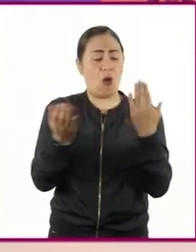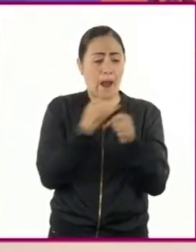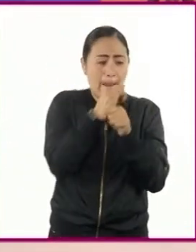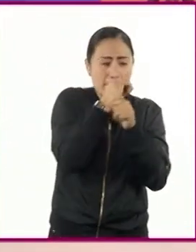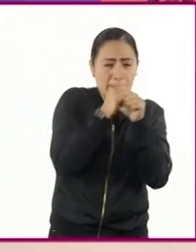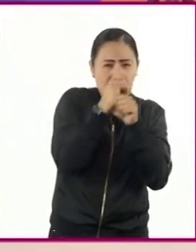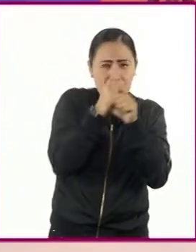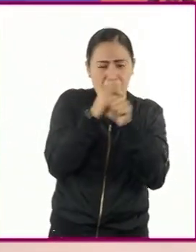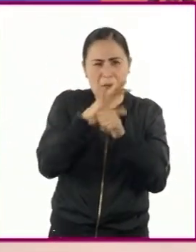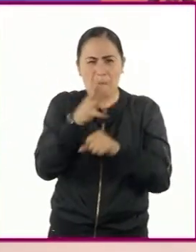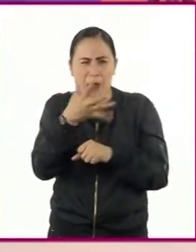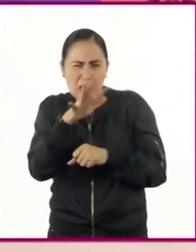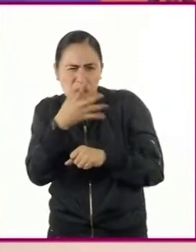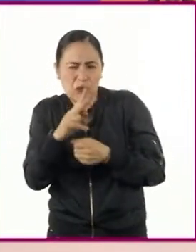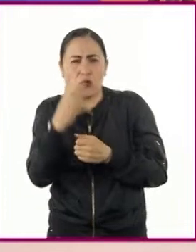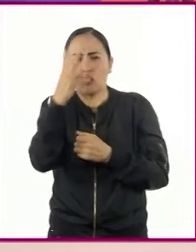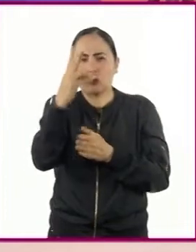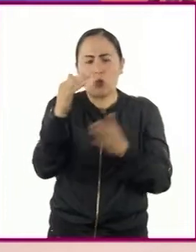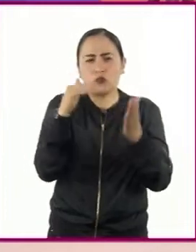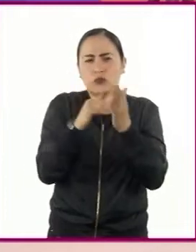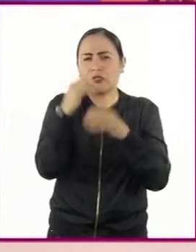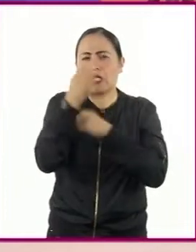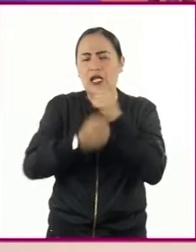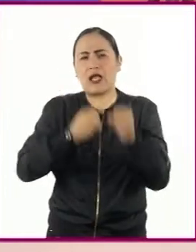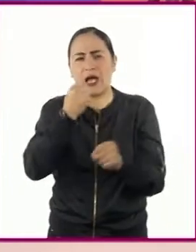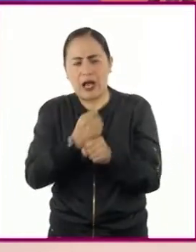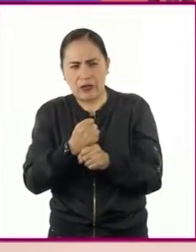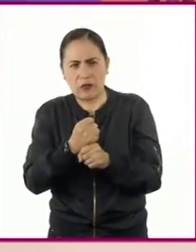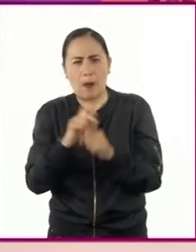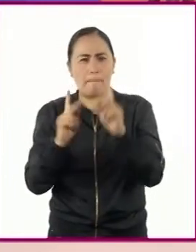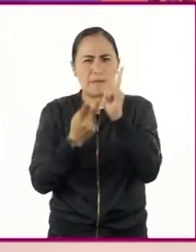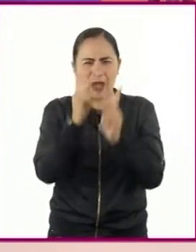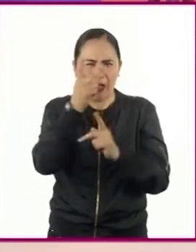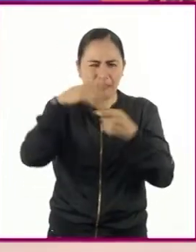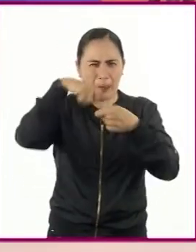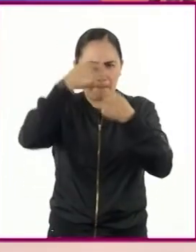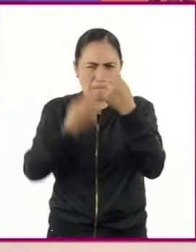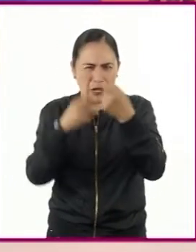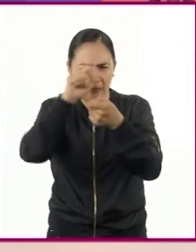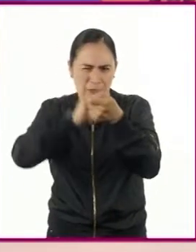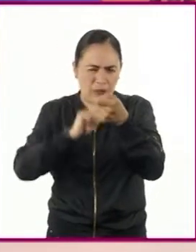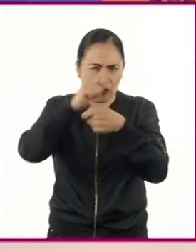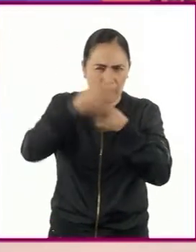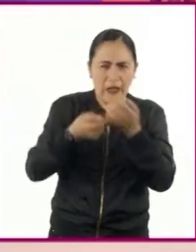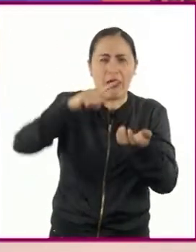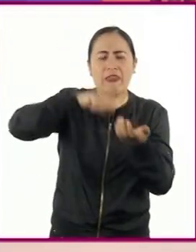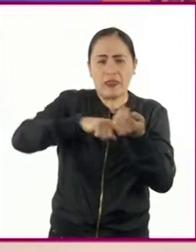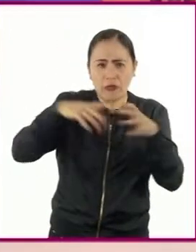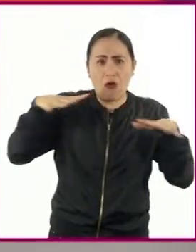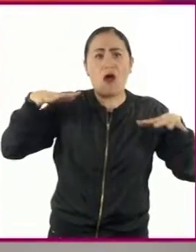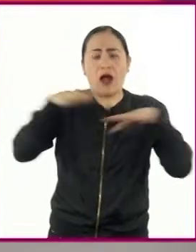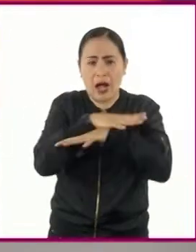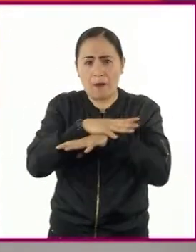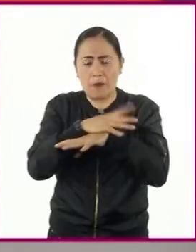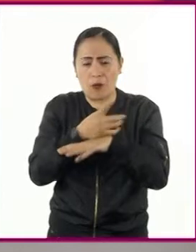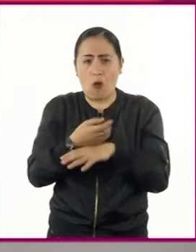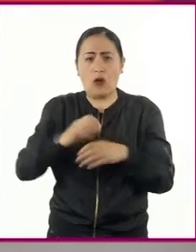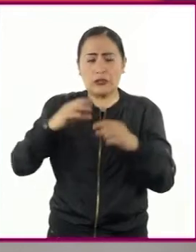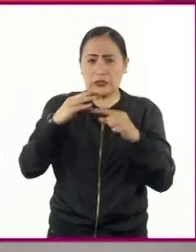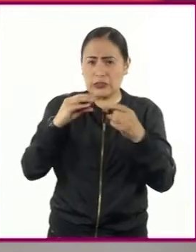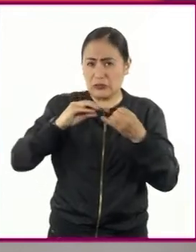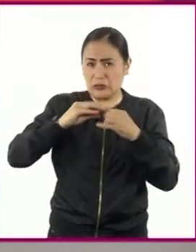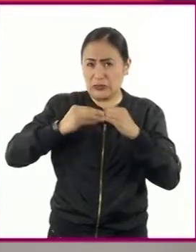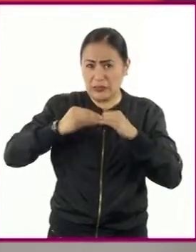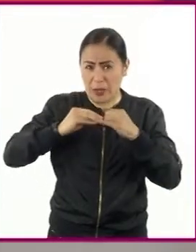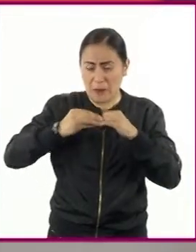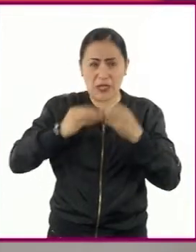hace 2 mil años una planta de plátano sufrió una mutación y produjo plátanos sin semillas. Esto